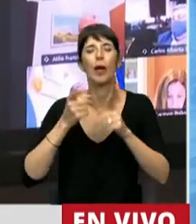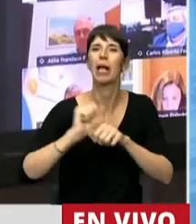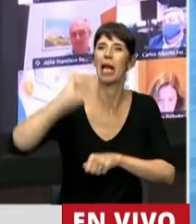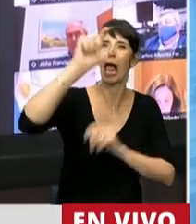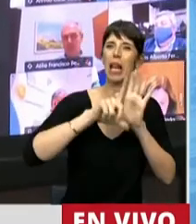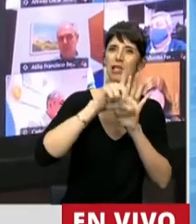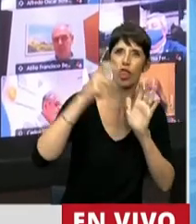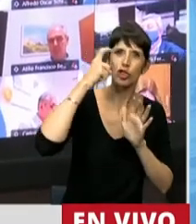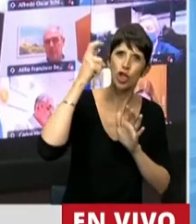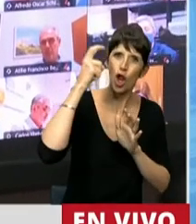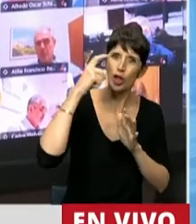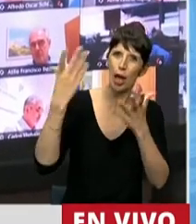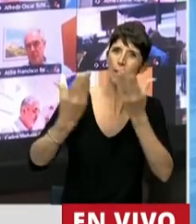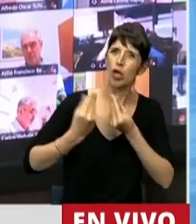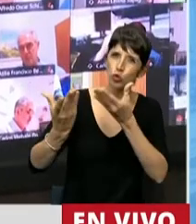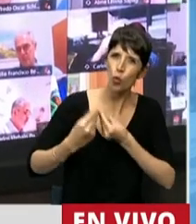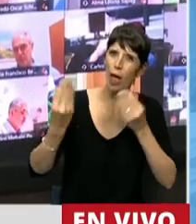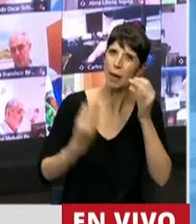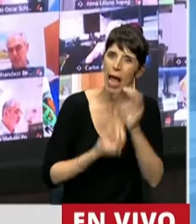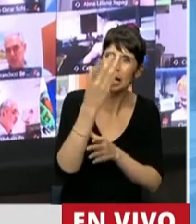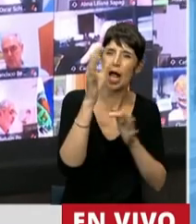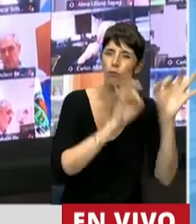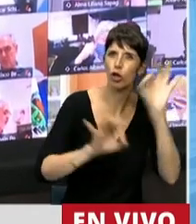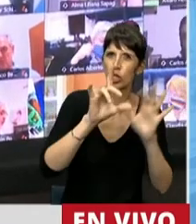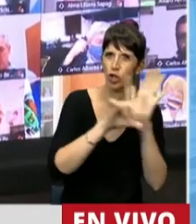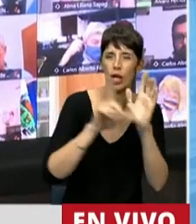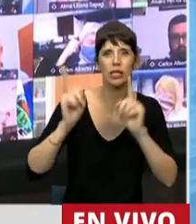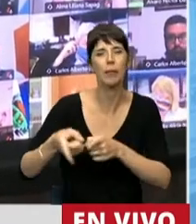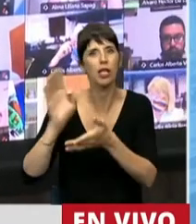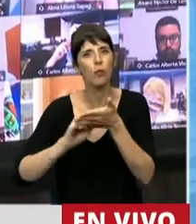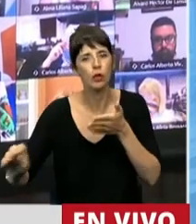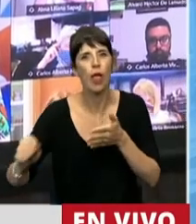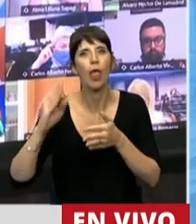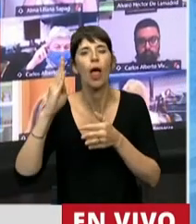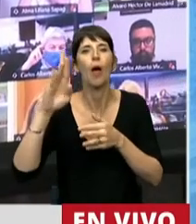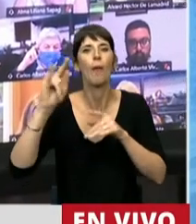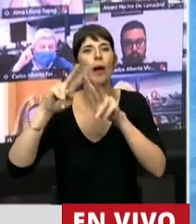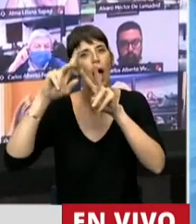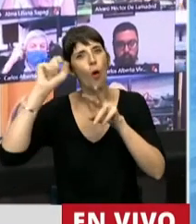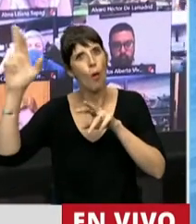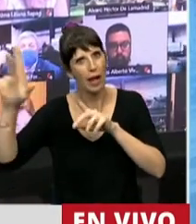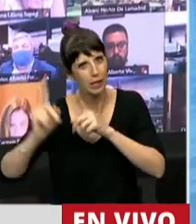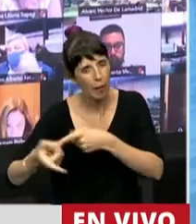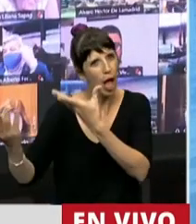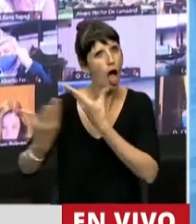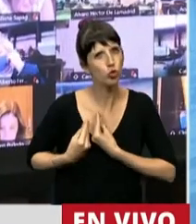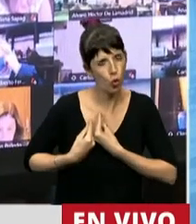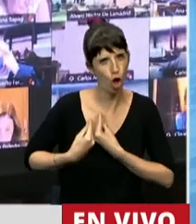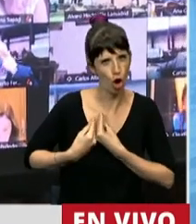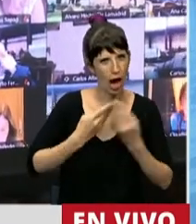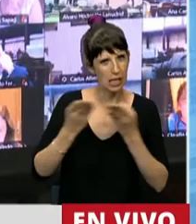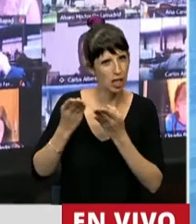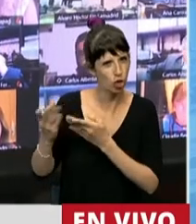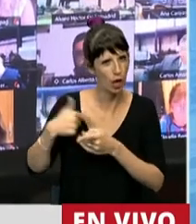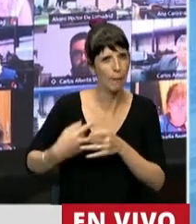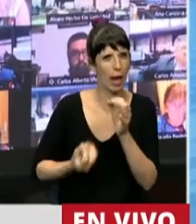que nos ayudaron en la elaboración de nuestro proyecto y también a la diputada Mara Brauer que también se brindó a asesorarnos con toda su